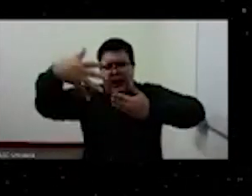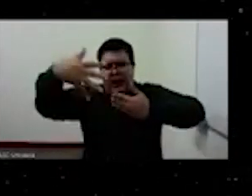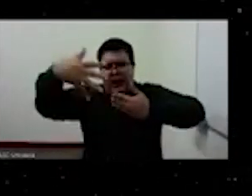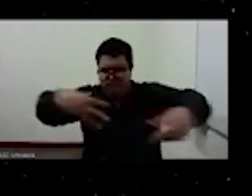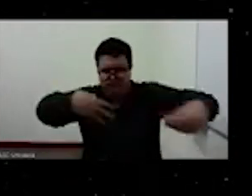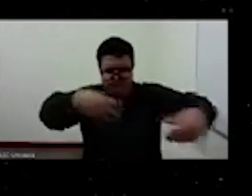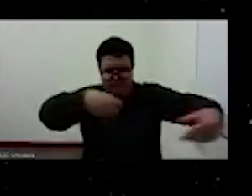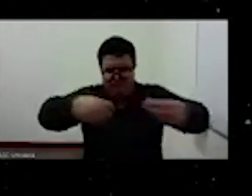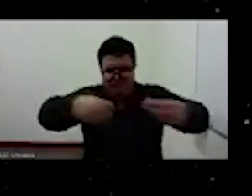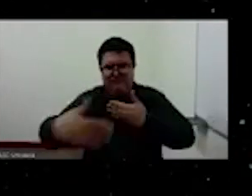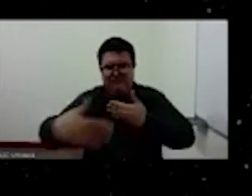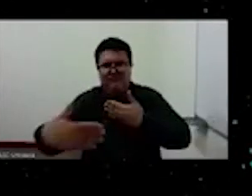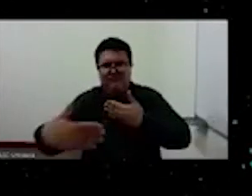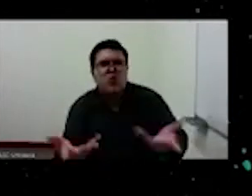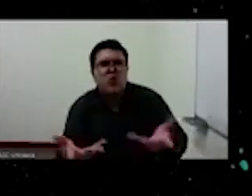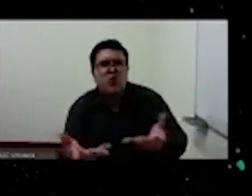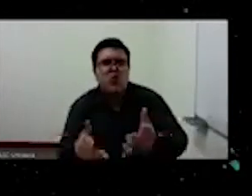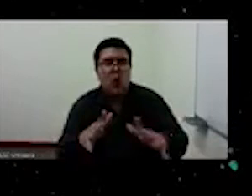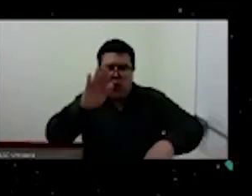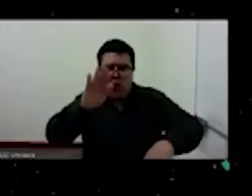del humanésimo